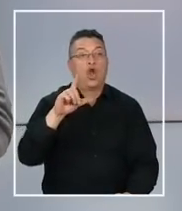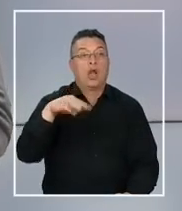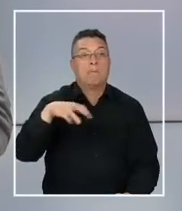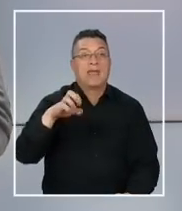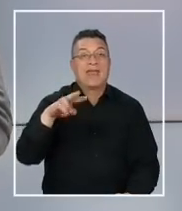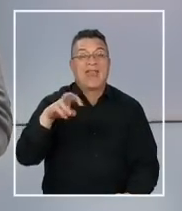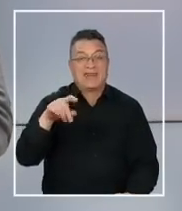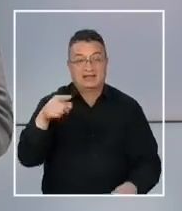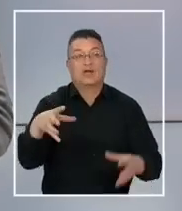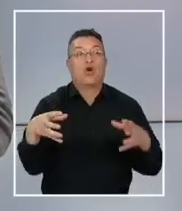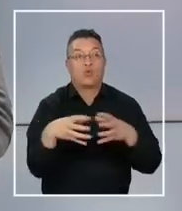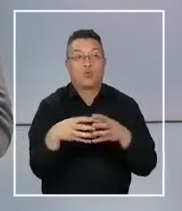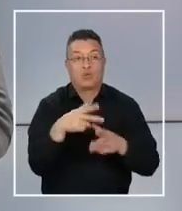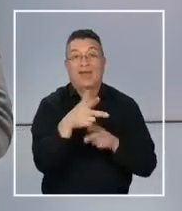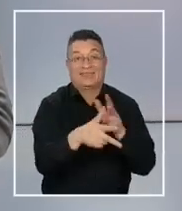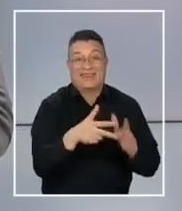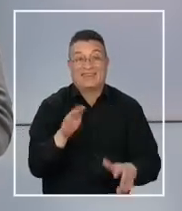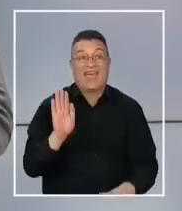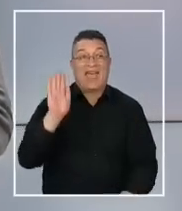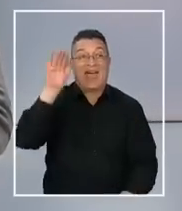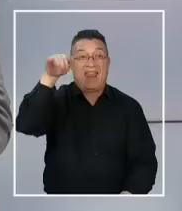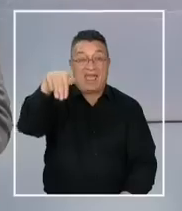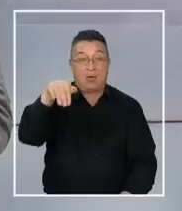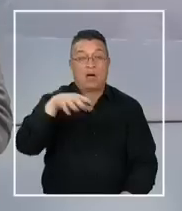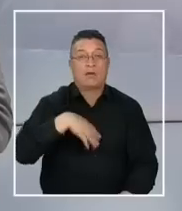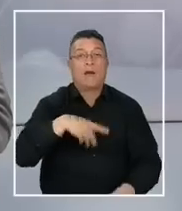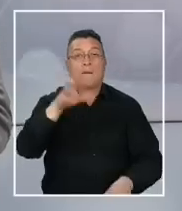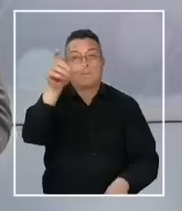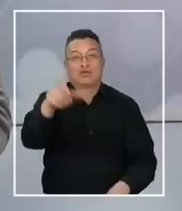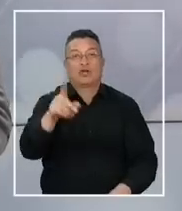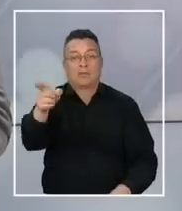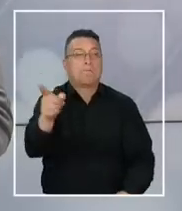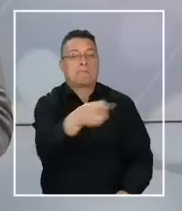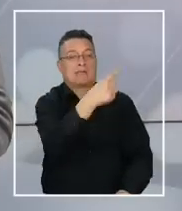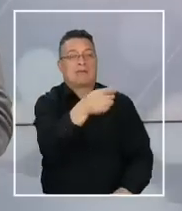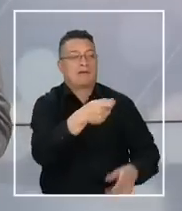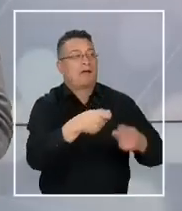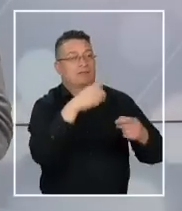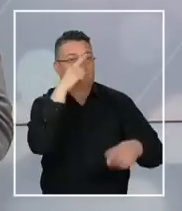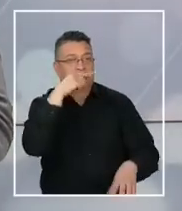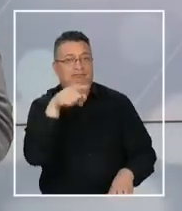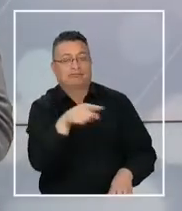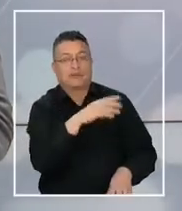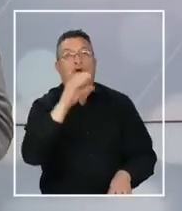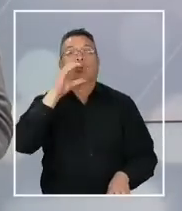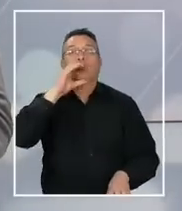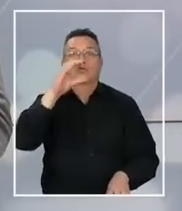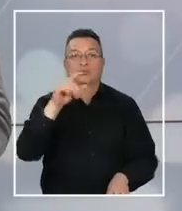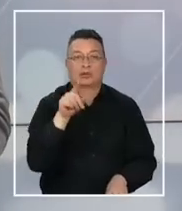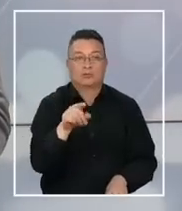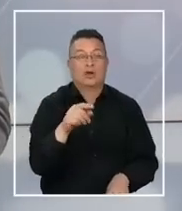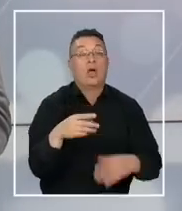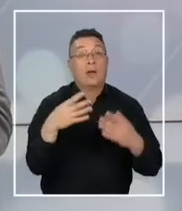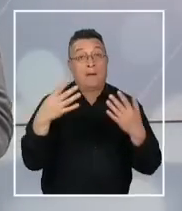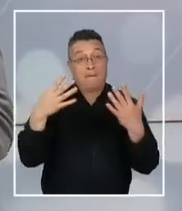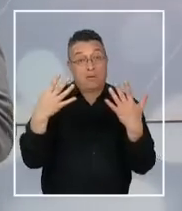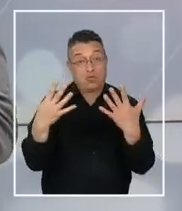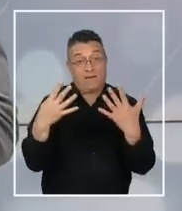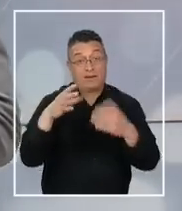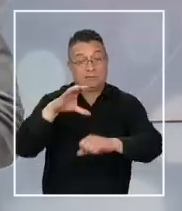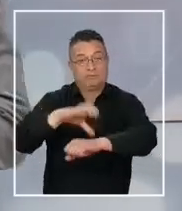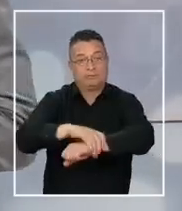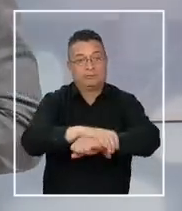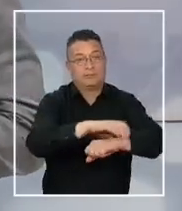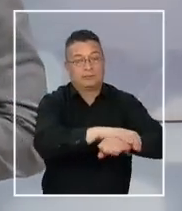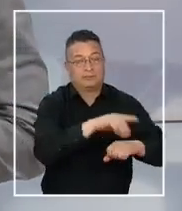una célula del tren de Aragua que se dedicaba a la trata de personas en Concepción. Este martes, nueve de sus integrantes quedaron en prisión